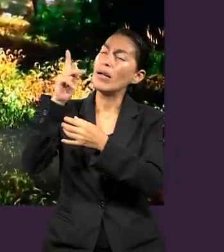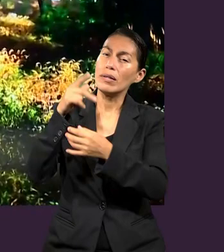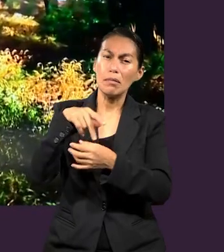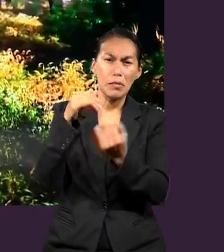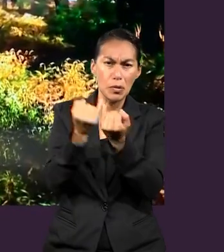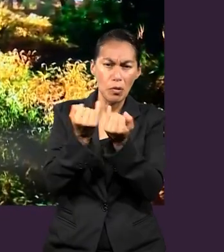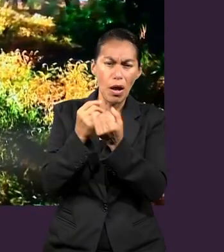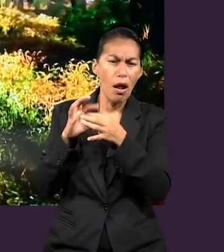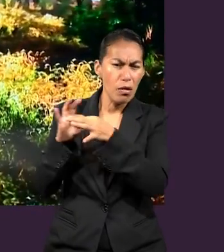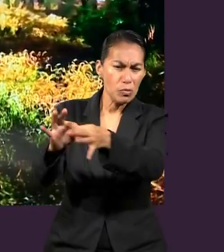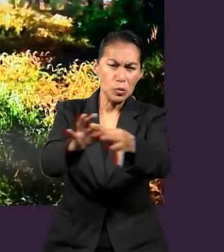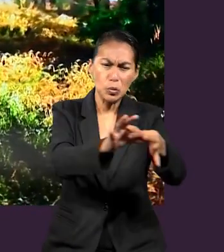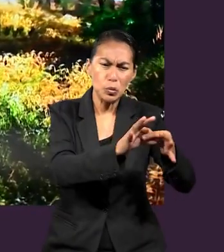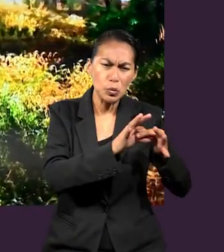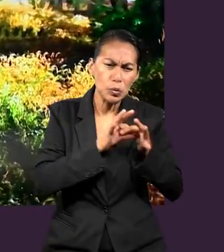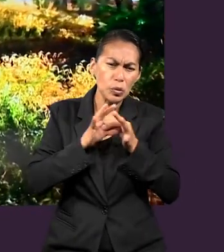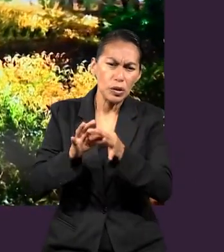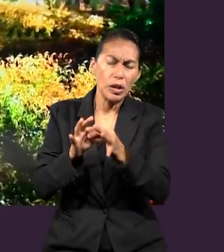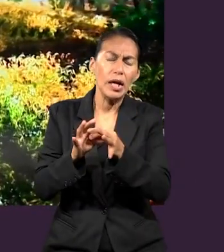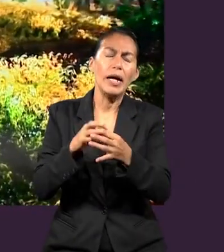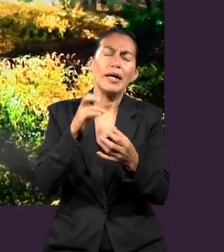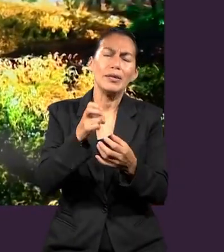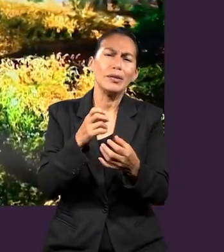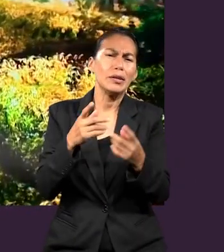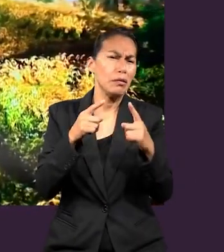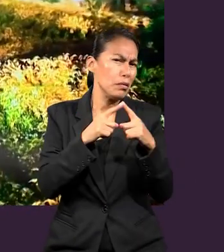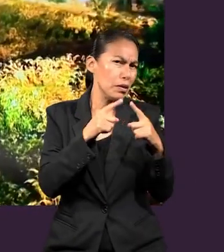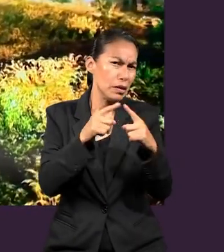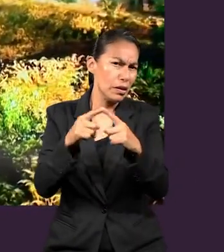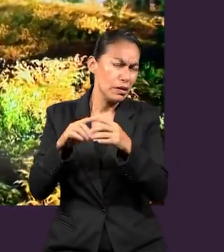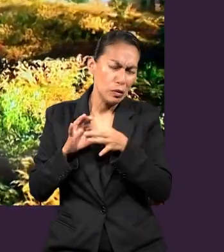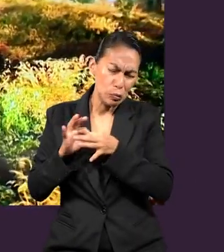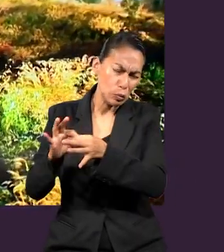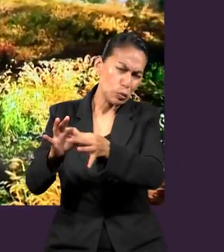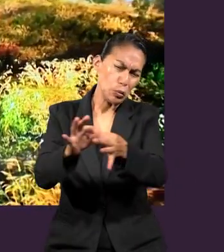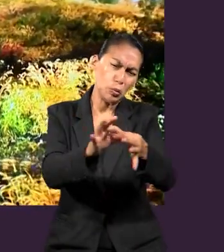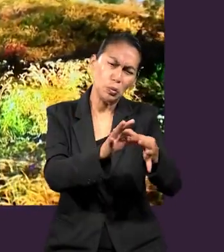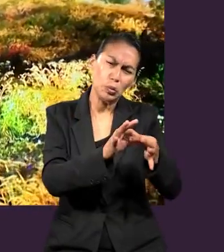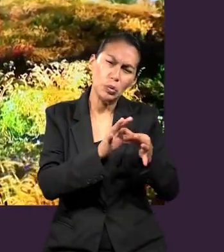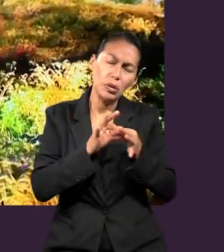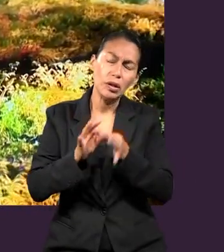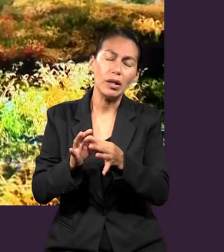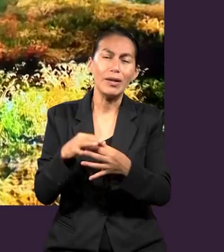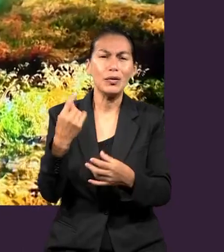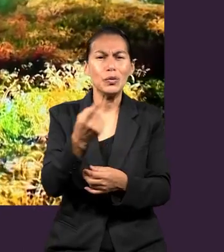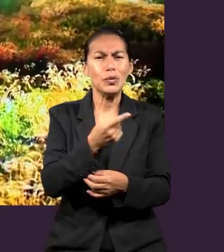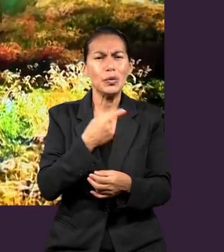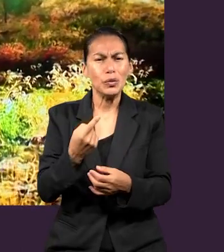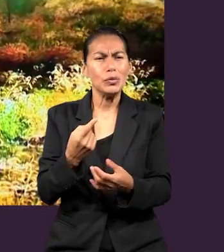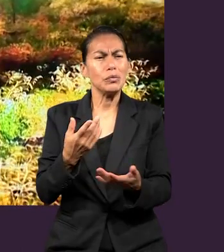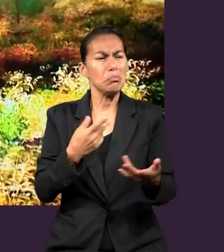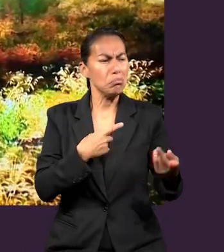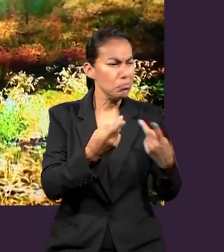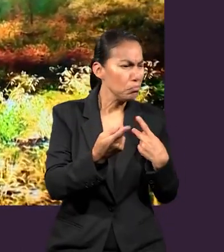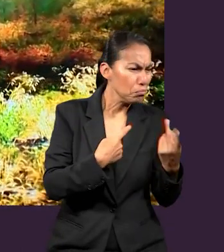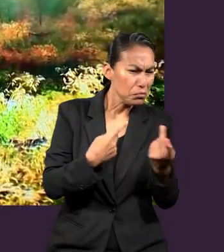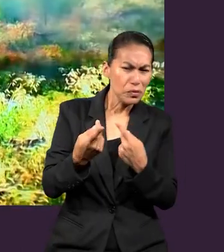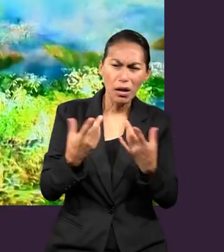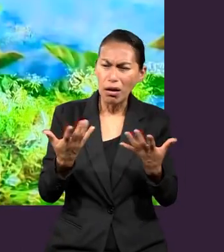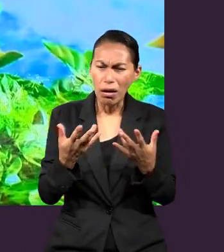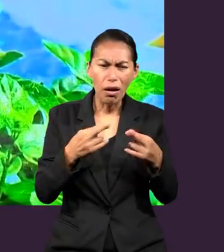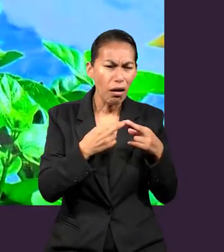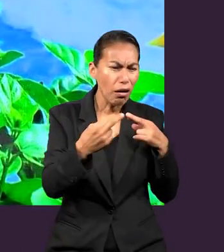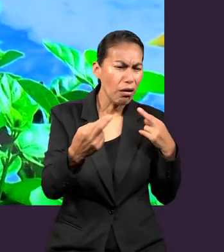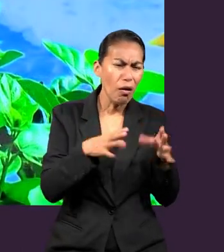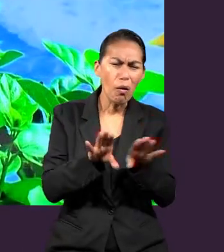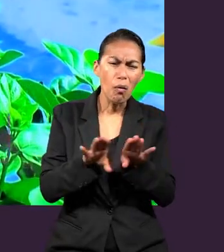Padre, sino nos une como hermanos. Y nos lleva a la unidad de la iglesia. Y nos lleva también a cómo podemos